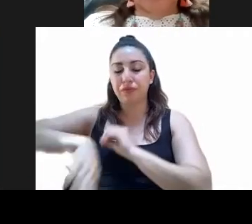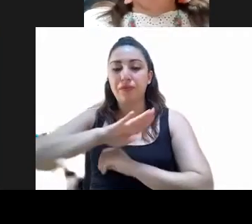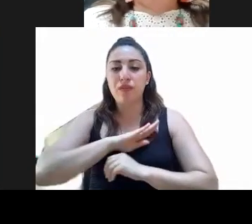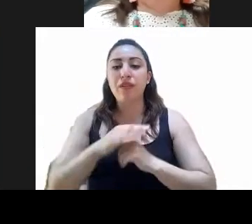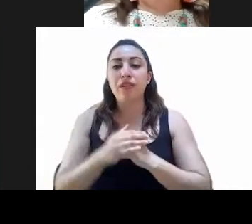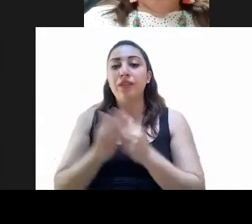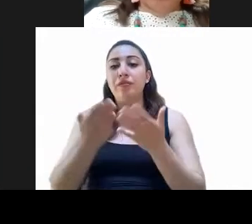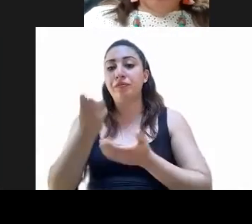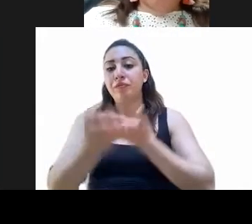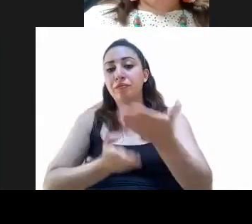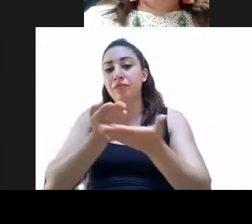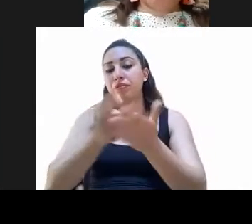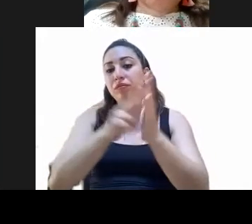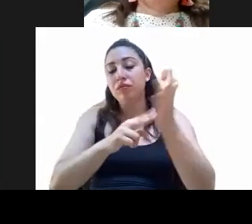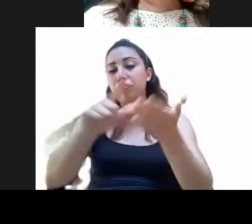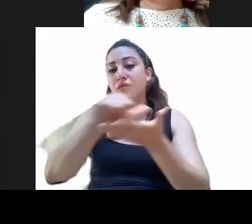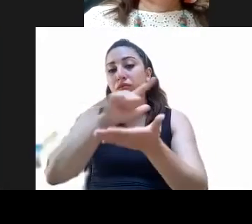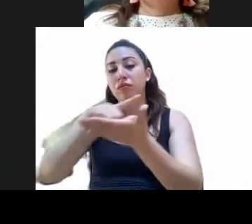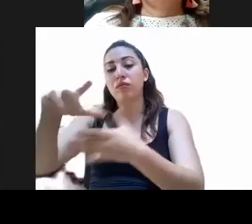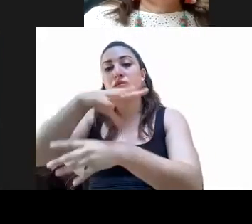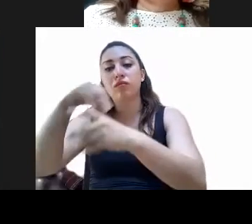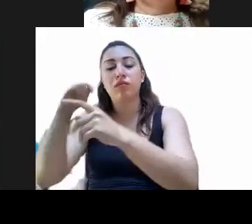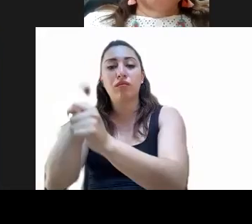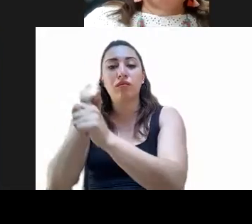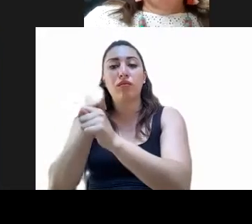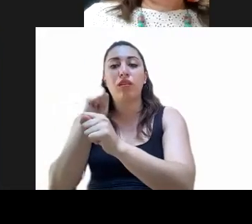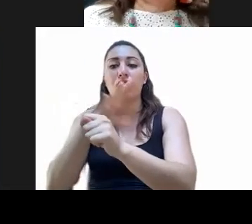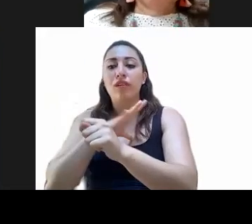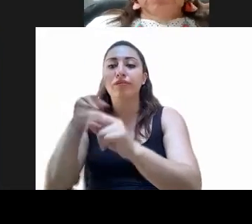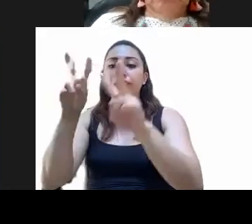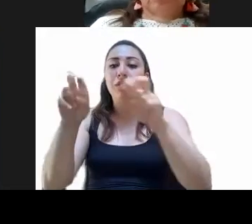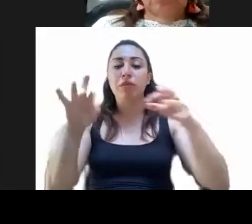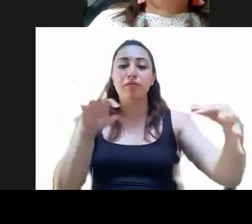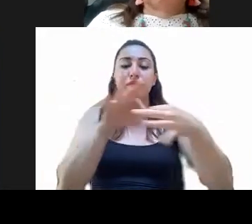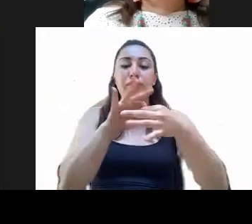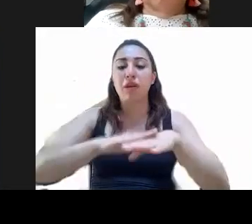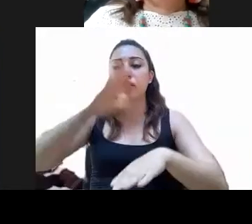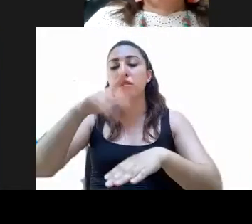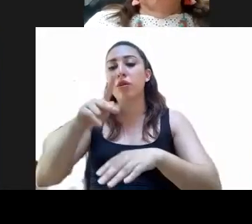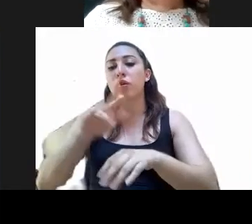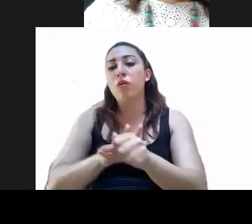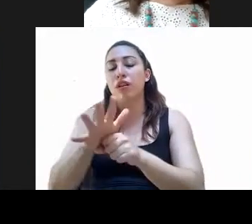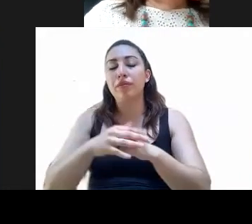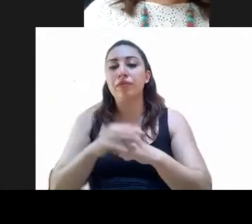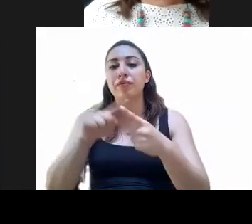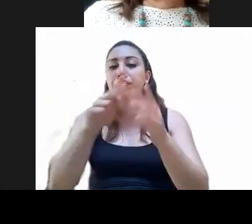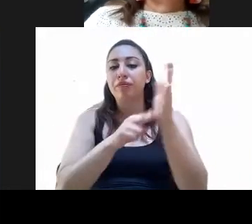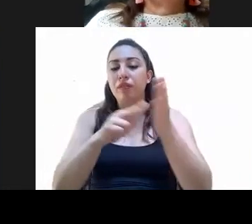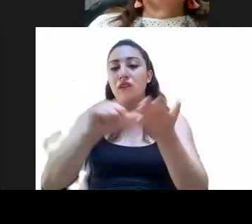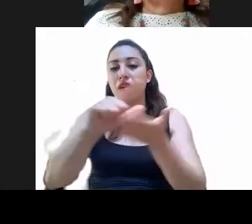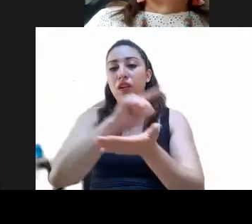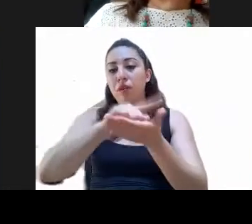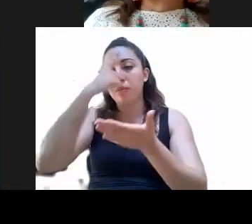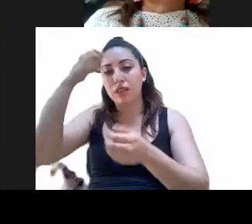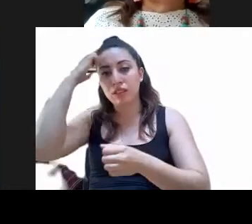la reforma a la ley de movilidad que hoy se pone a discusión tiene que ver con diversas materias, entre ellas las siguientes. Actualizar el marco jurídico en materia de regulación de estacionamientos.